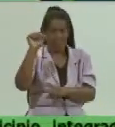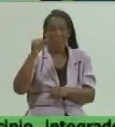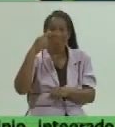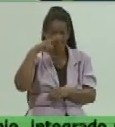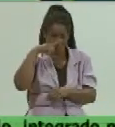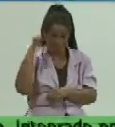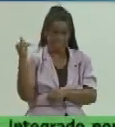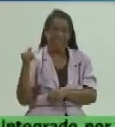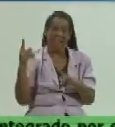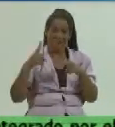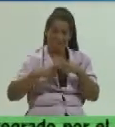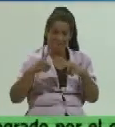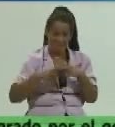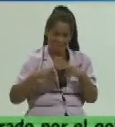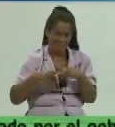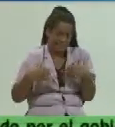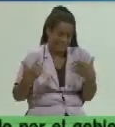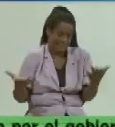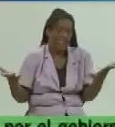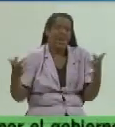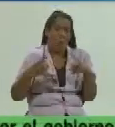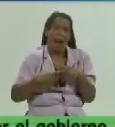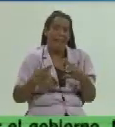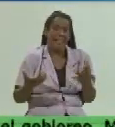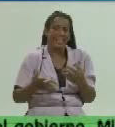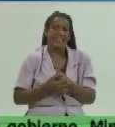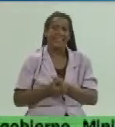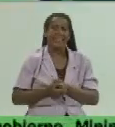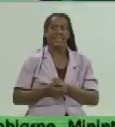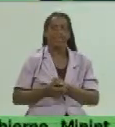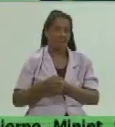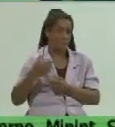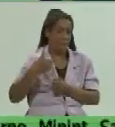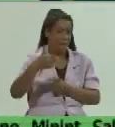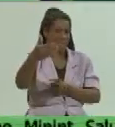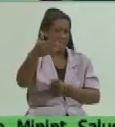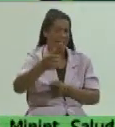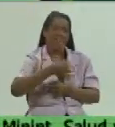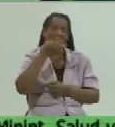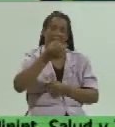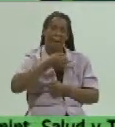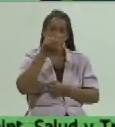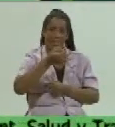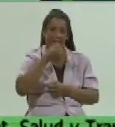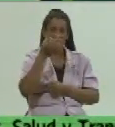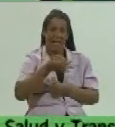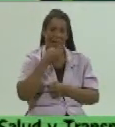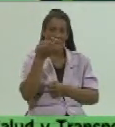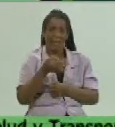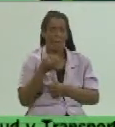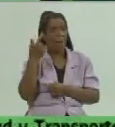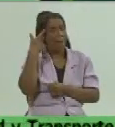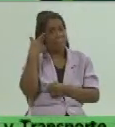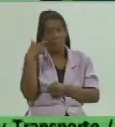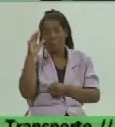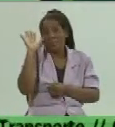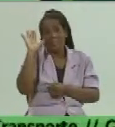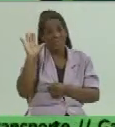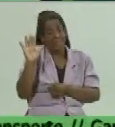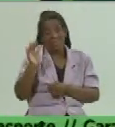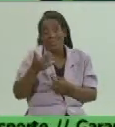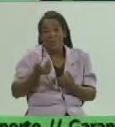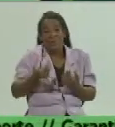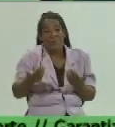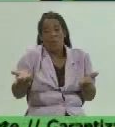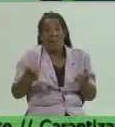los pueblos productivos si lo hay más adelante explicaremos consideramos nosotros cuáles son las